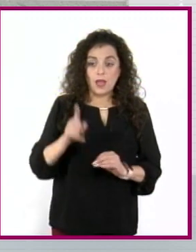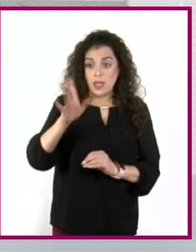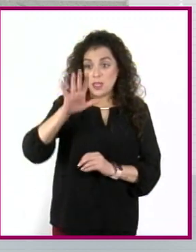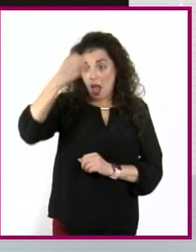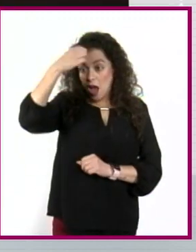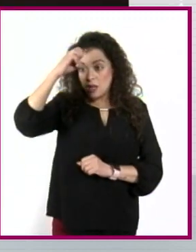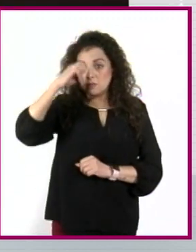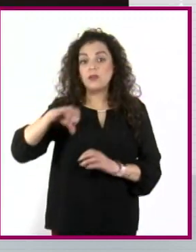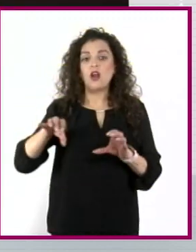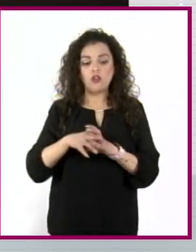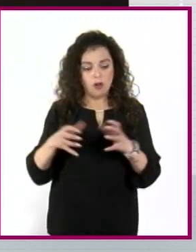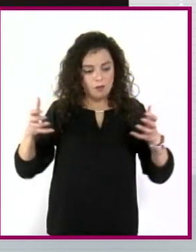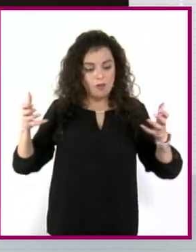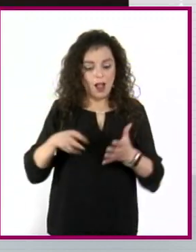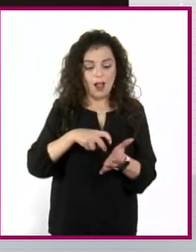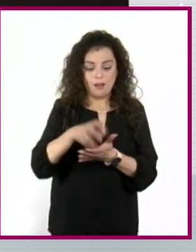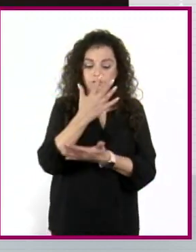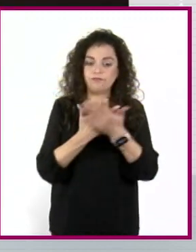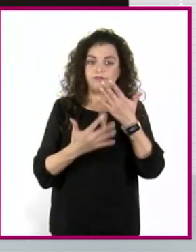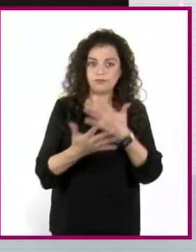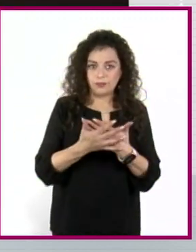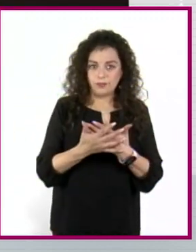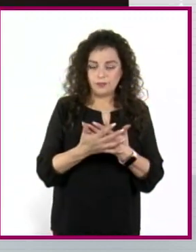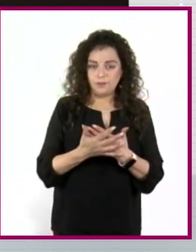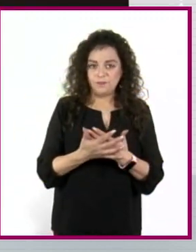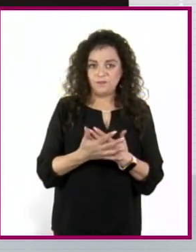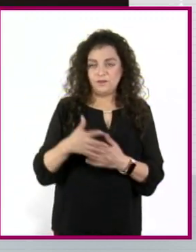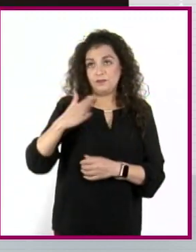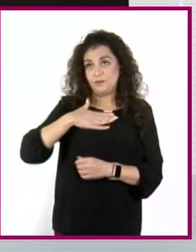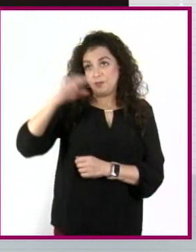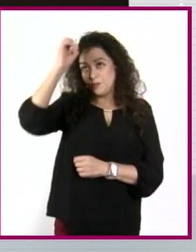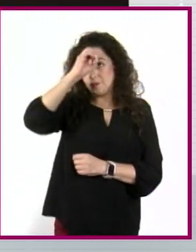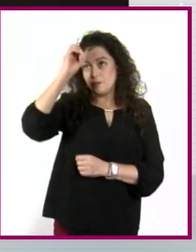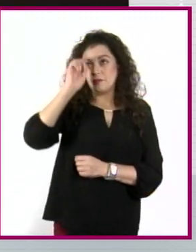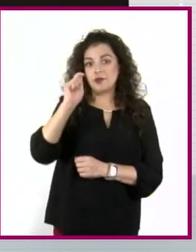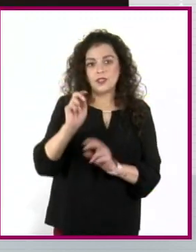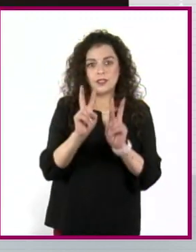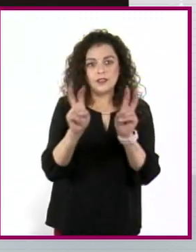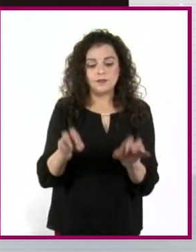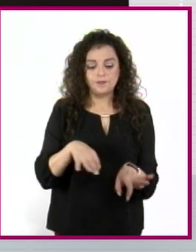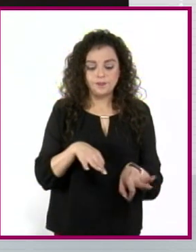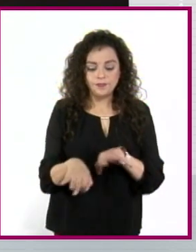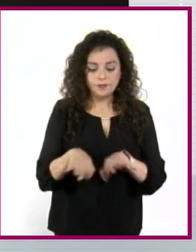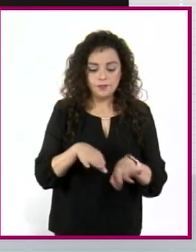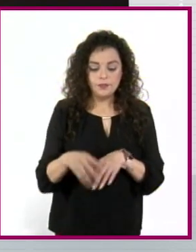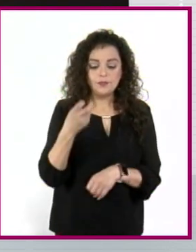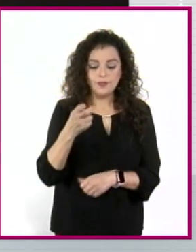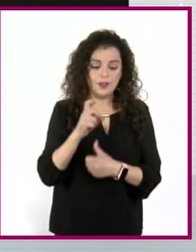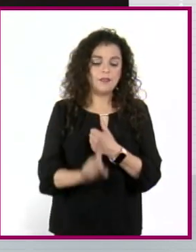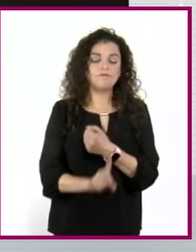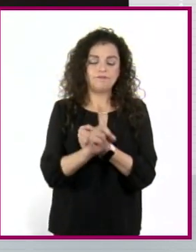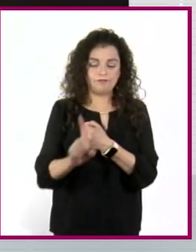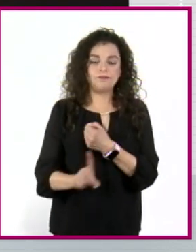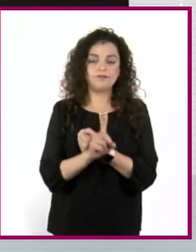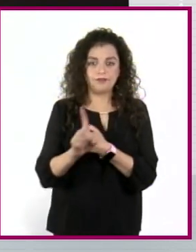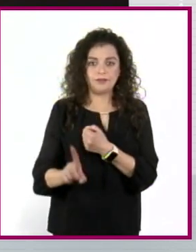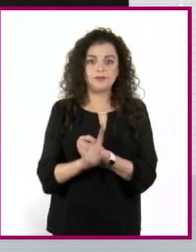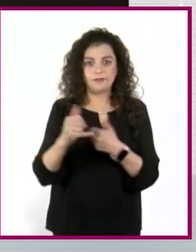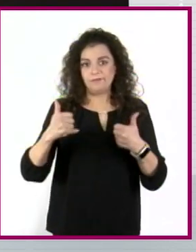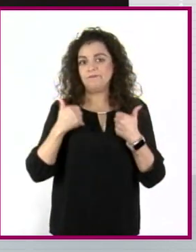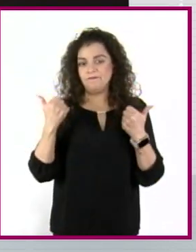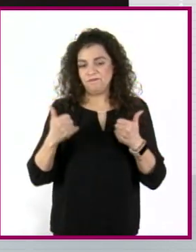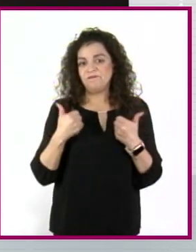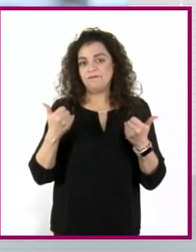Entonces, me parece que el ámbito laboral es precisamente uno de los problemas que enfrentan